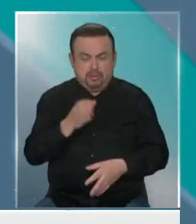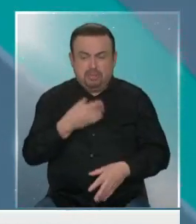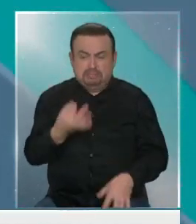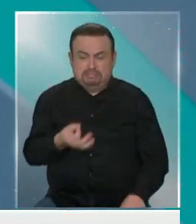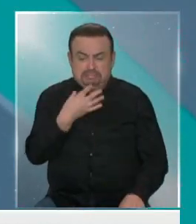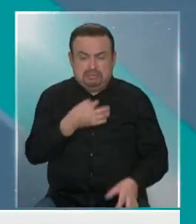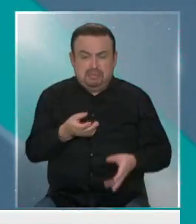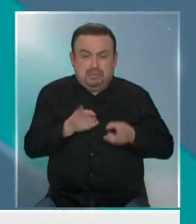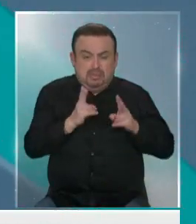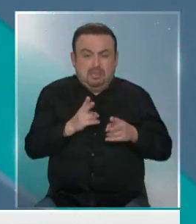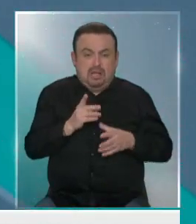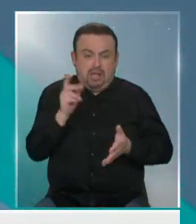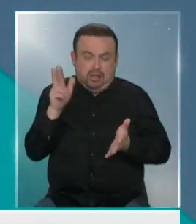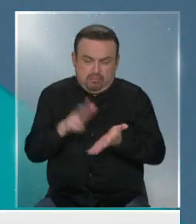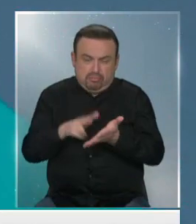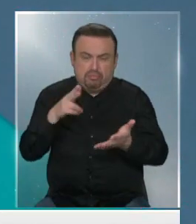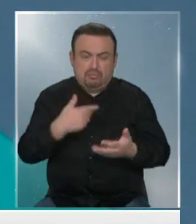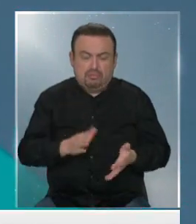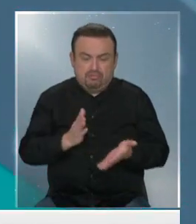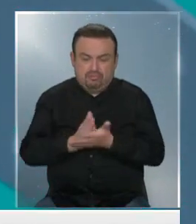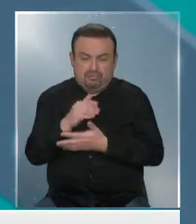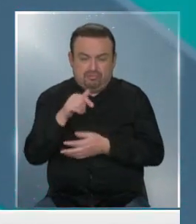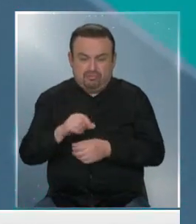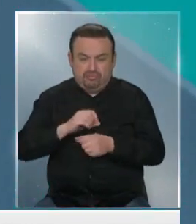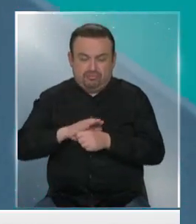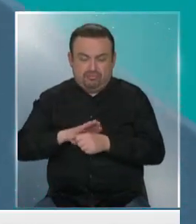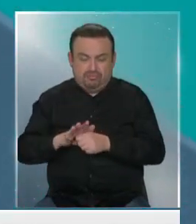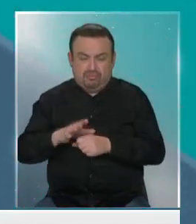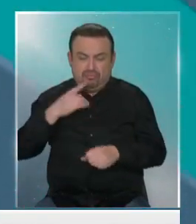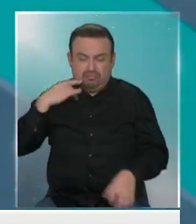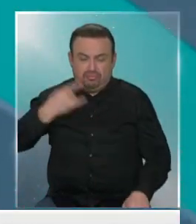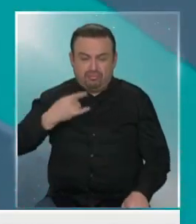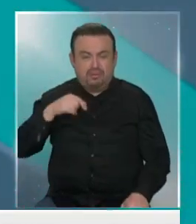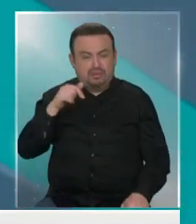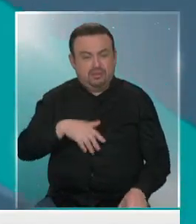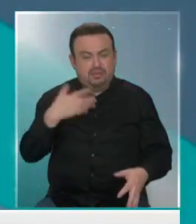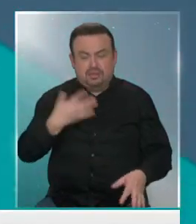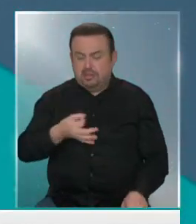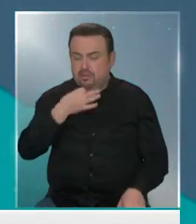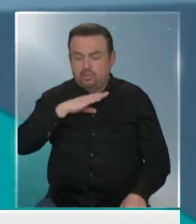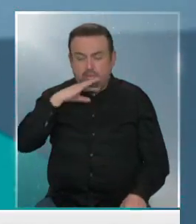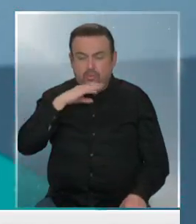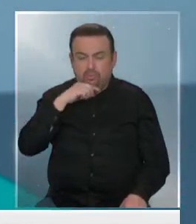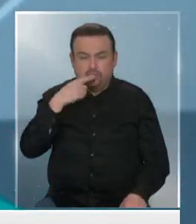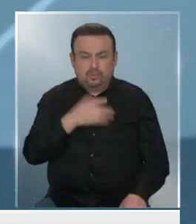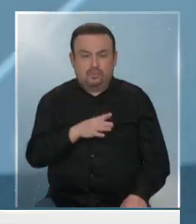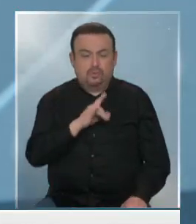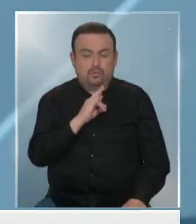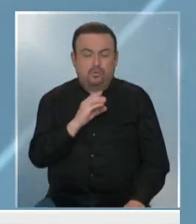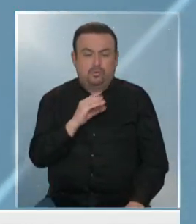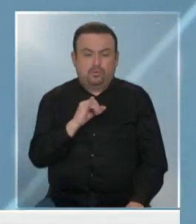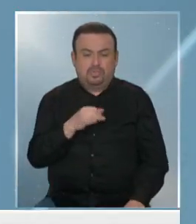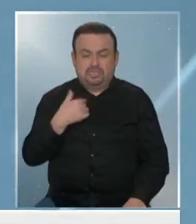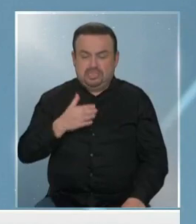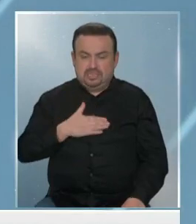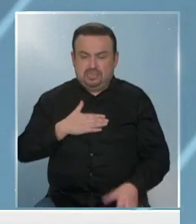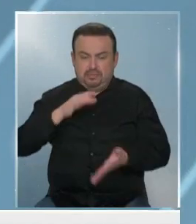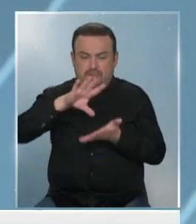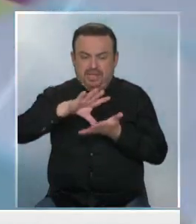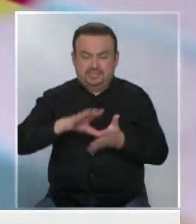si Reino Unido lo hubiese aplicado desde el inicio de la emergencia. El fármaco ya se está usando en las UCI de nuestro país.